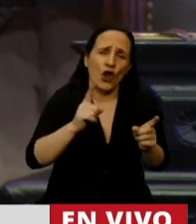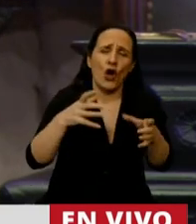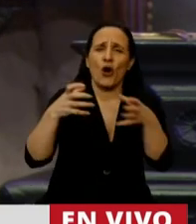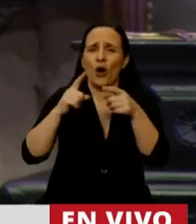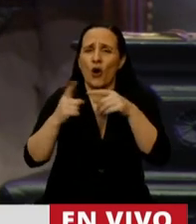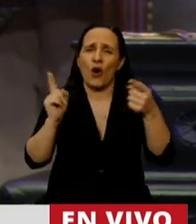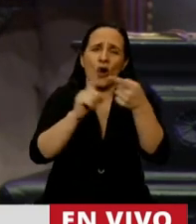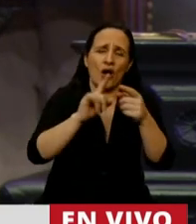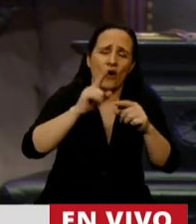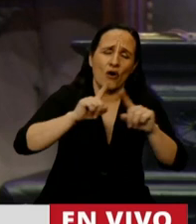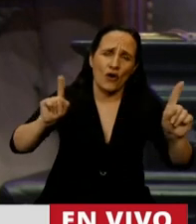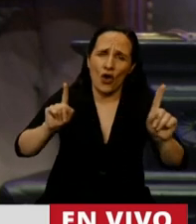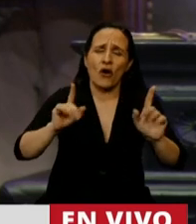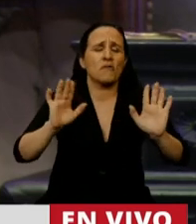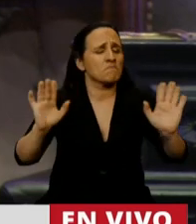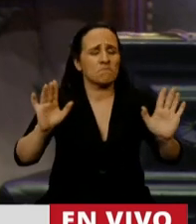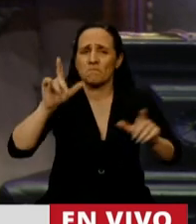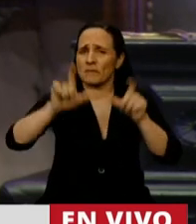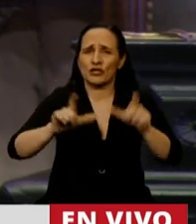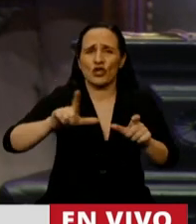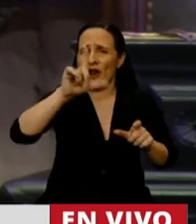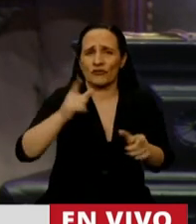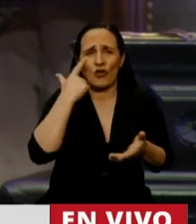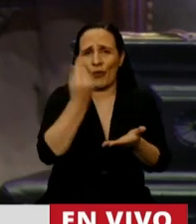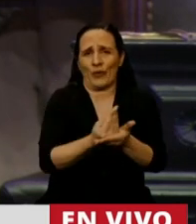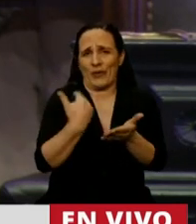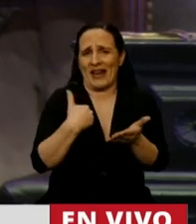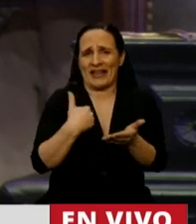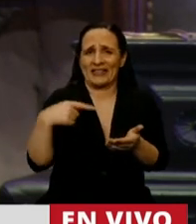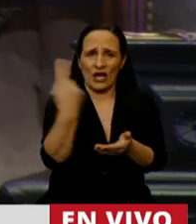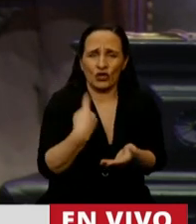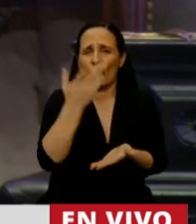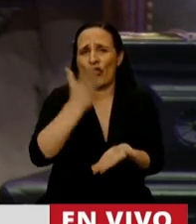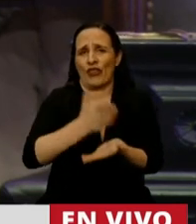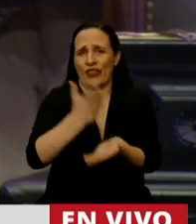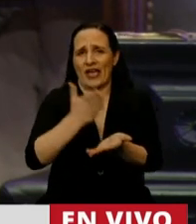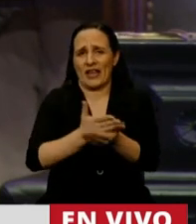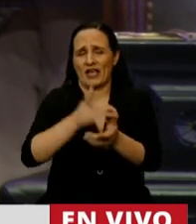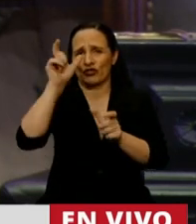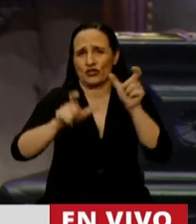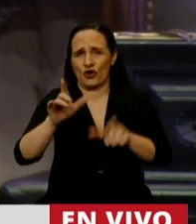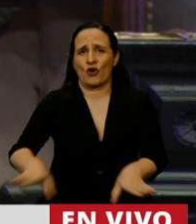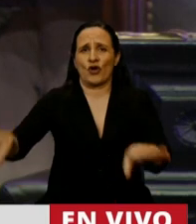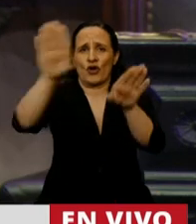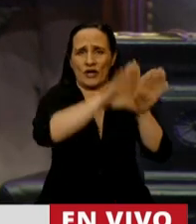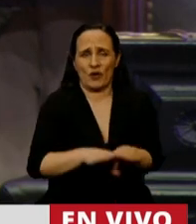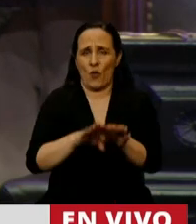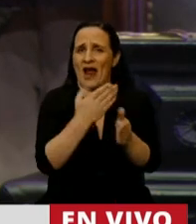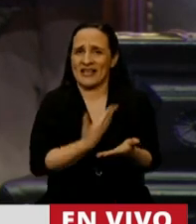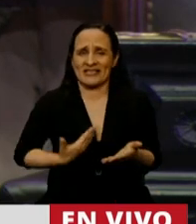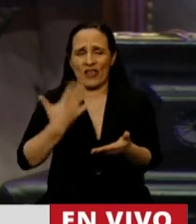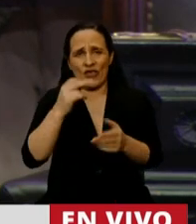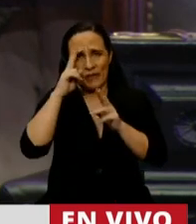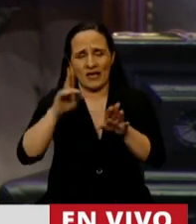palo, todos somos argentinos y todos tenemos derecho a una atención equitativa e igualitaria por parte del Estado